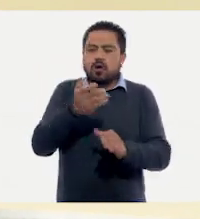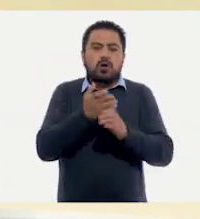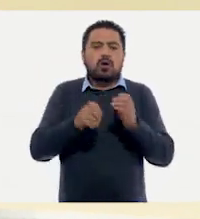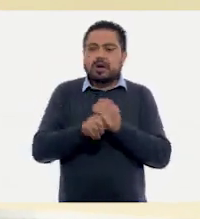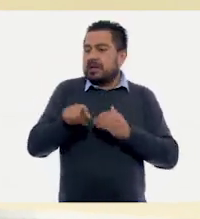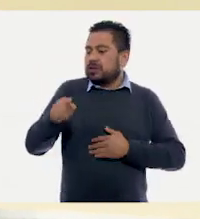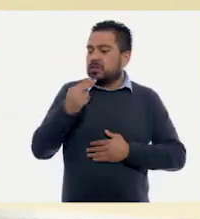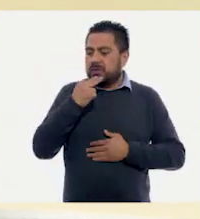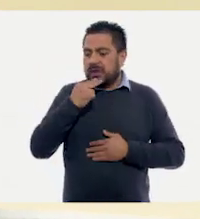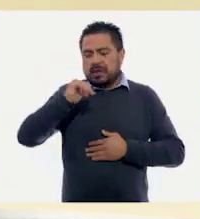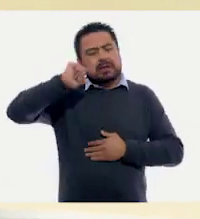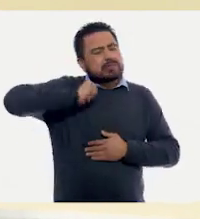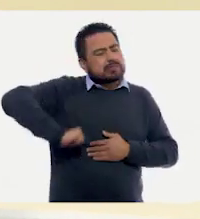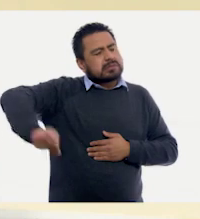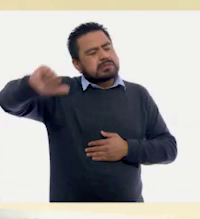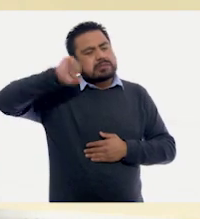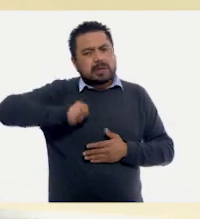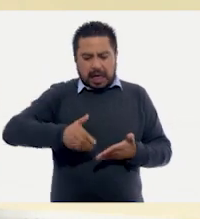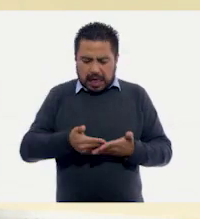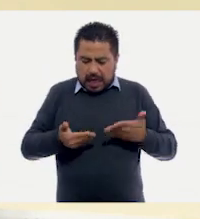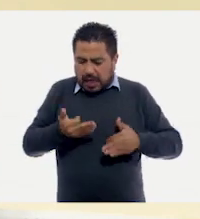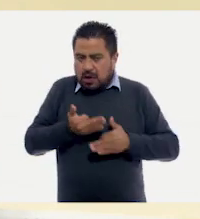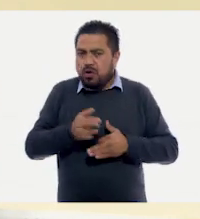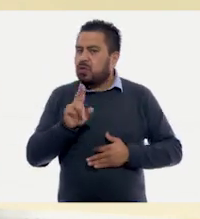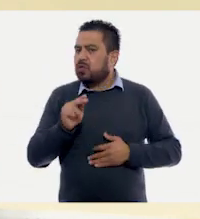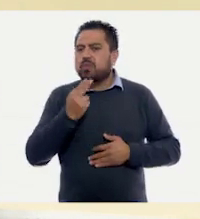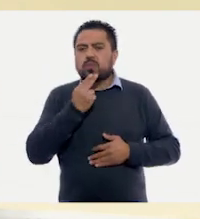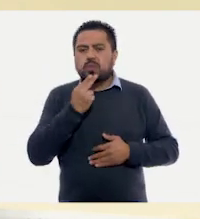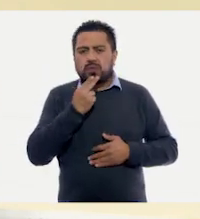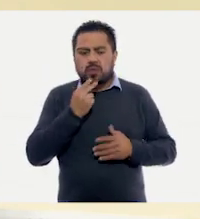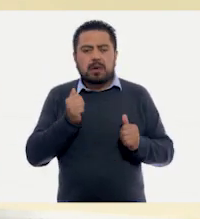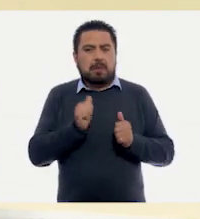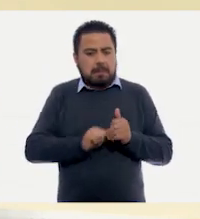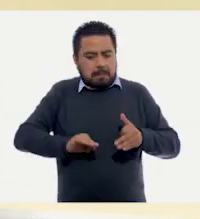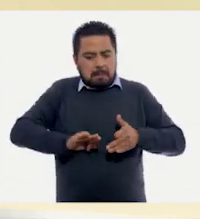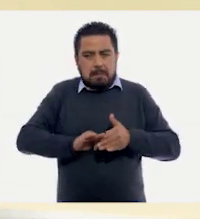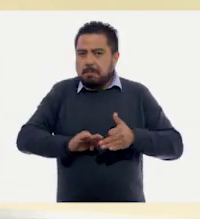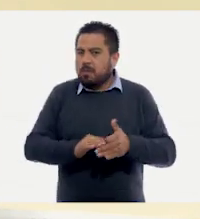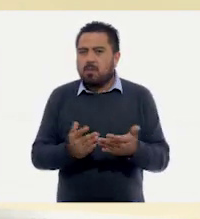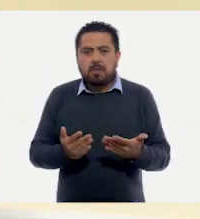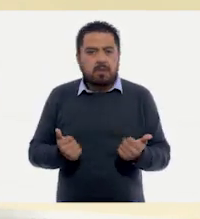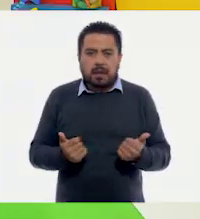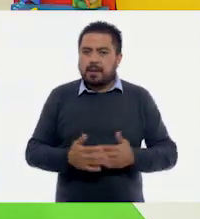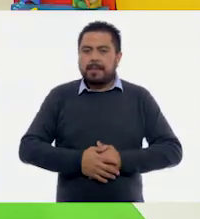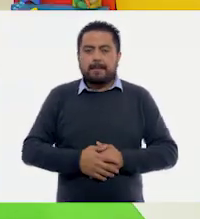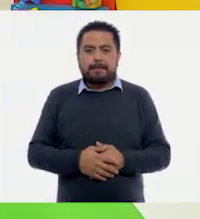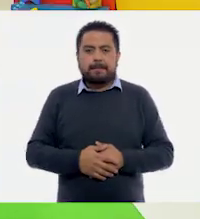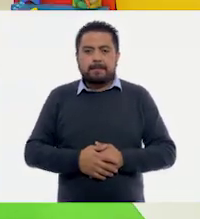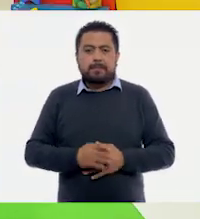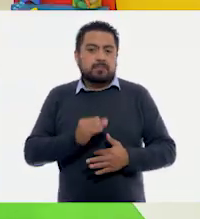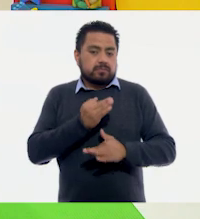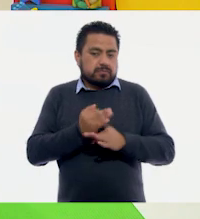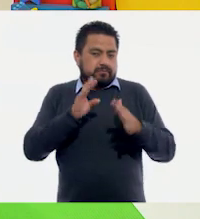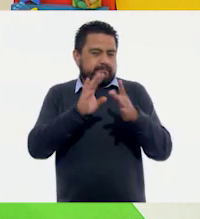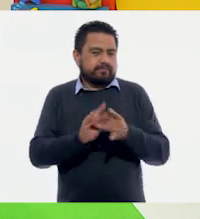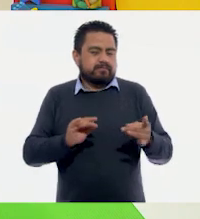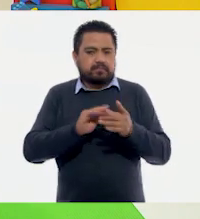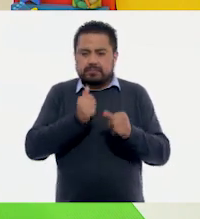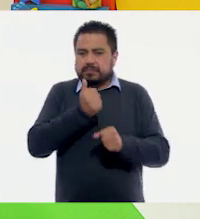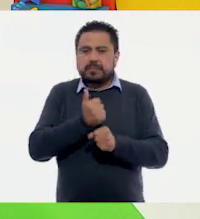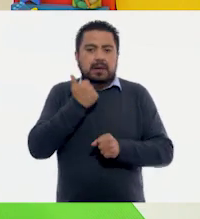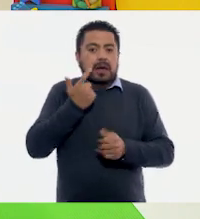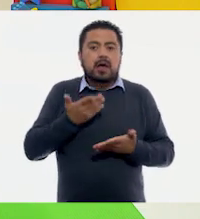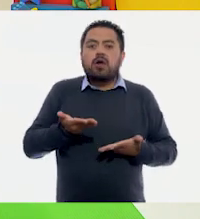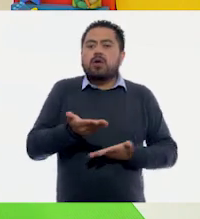utilizó hace mucho tiempo y que ahora ya no utilizamos con tanta frecuencia. Hablando de abuelita, quisiera